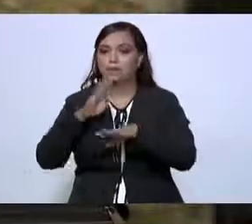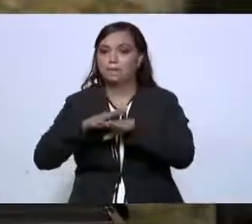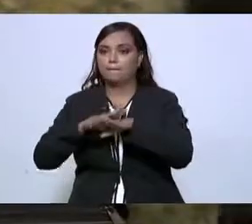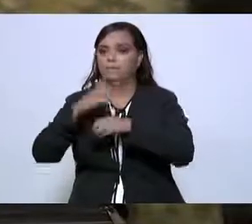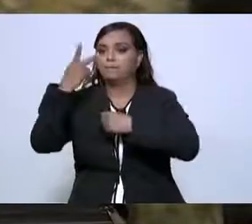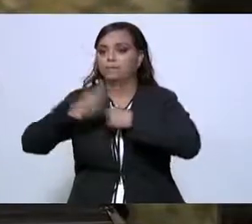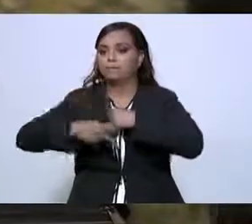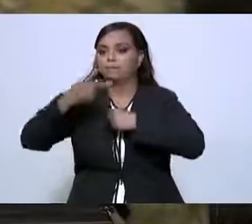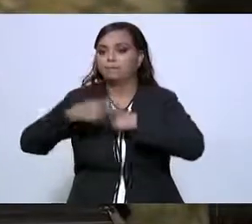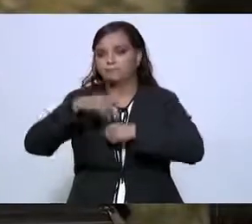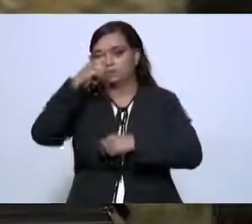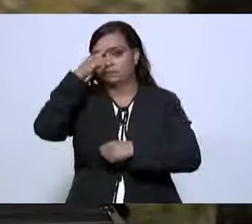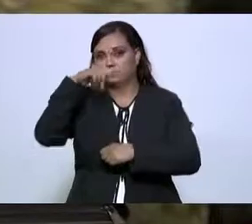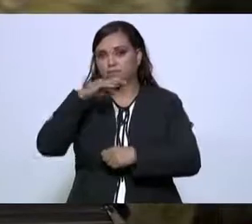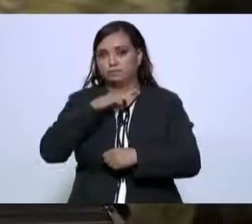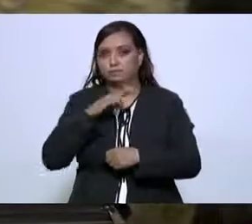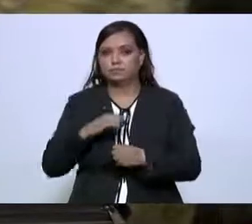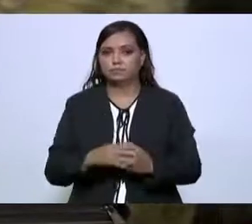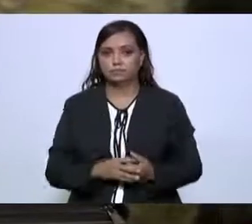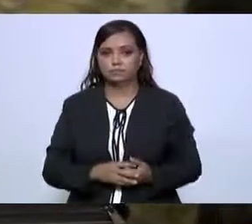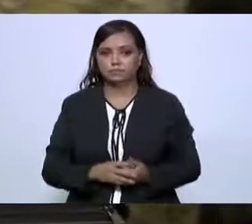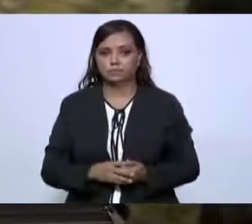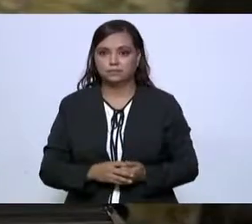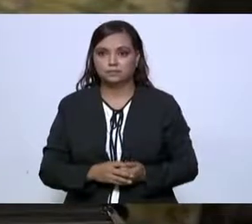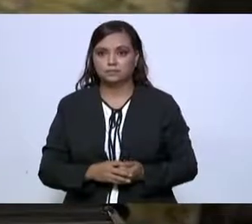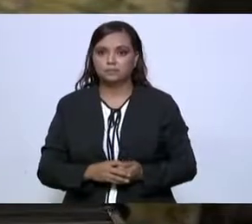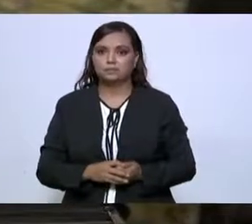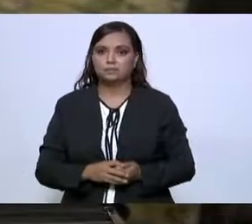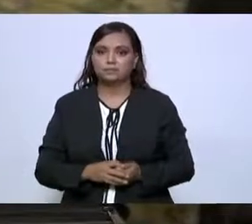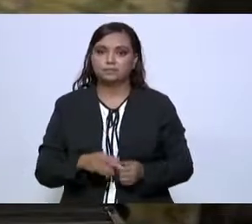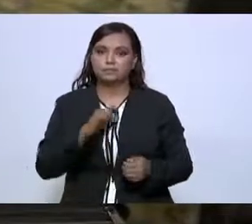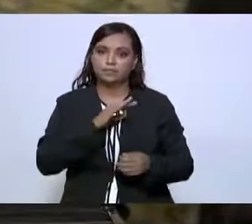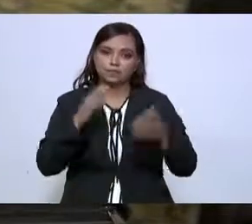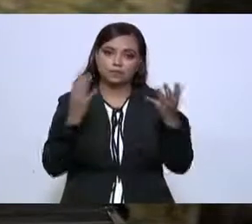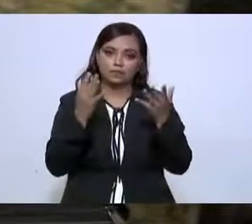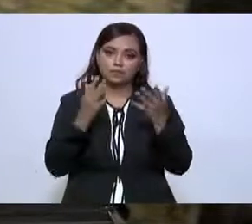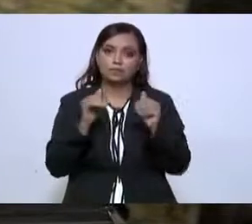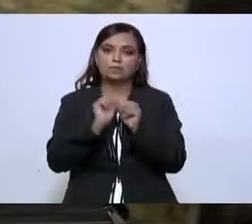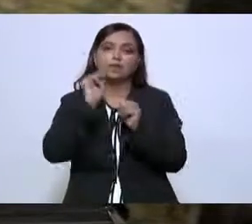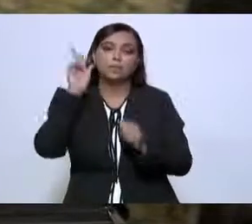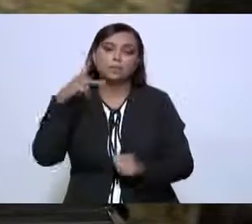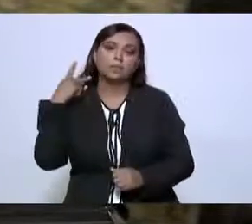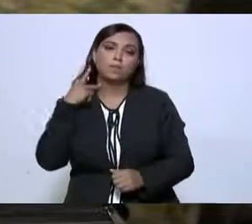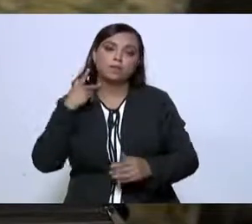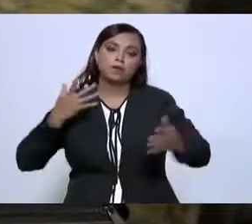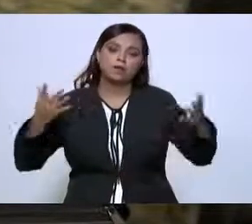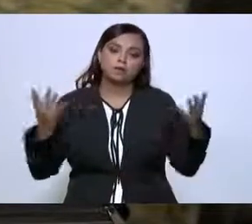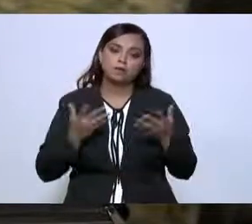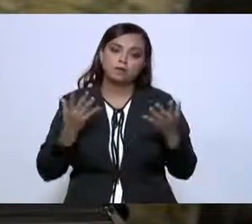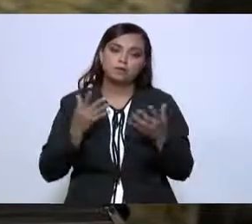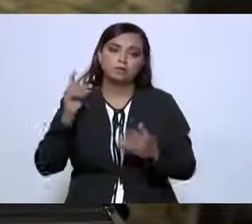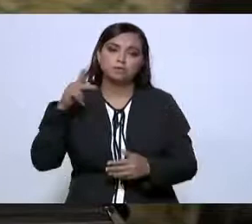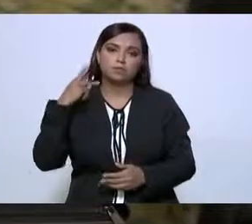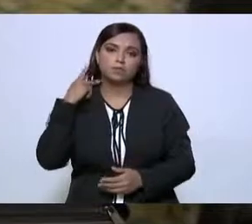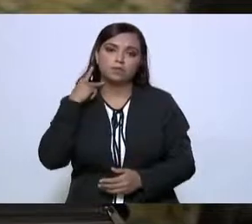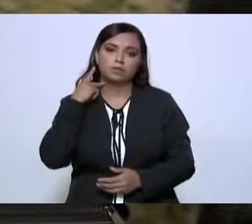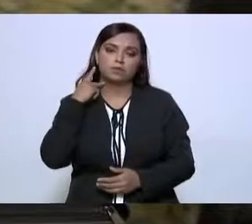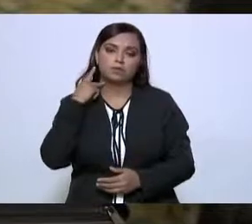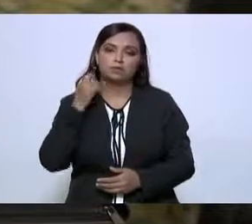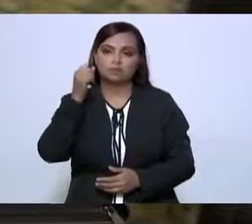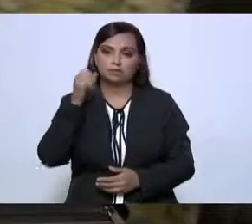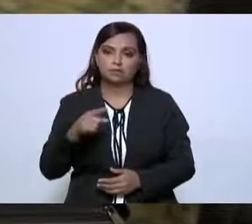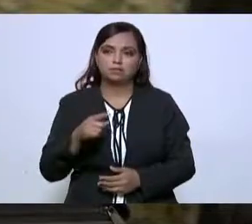riesgos para gobernarlos. propiciar una política también propicia una